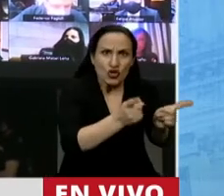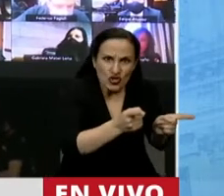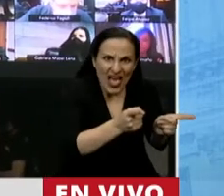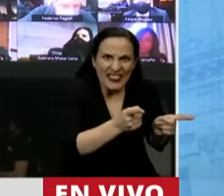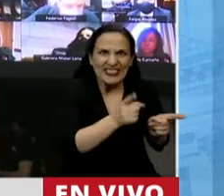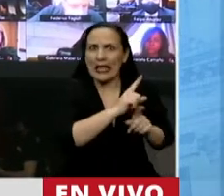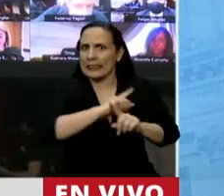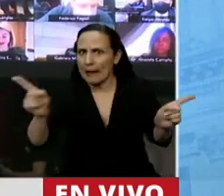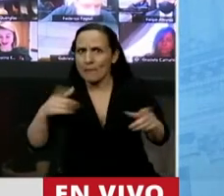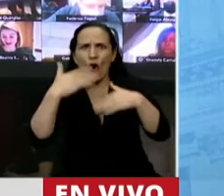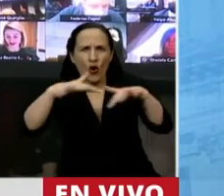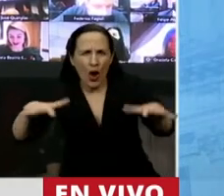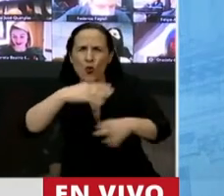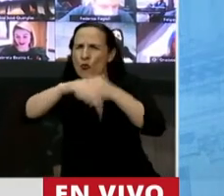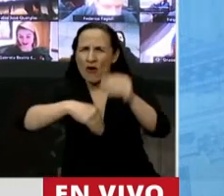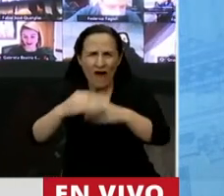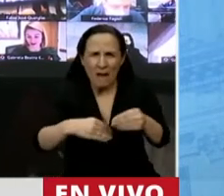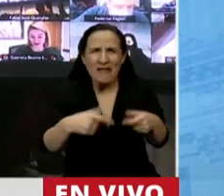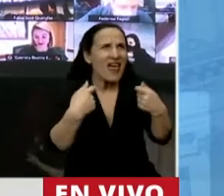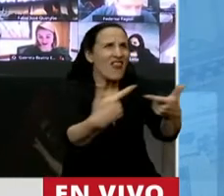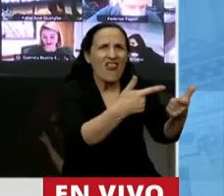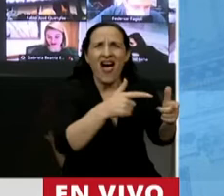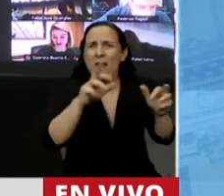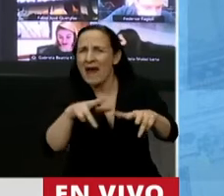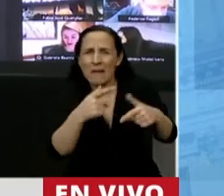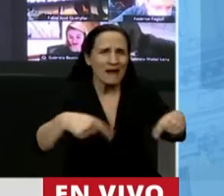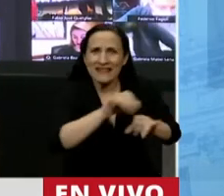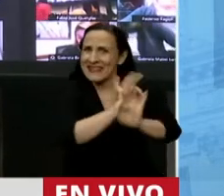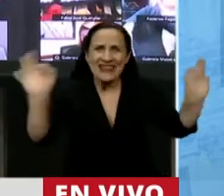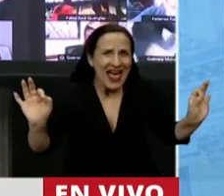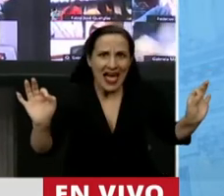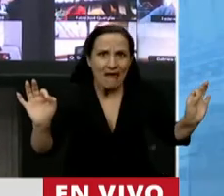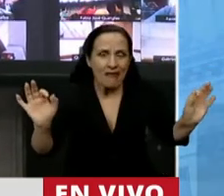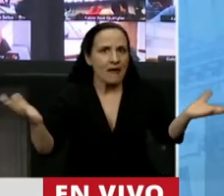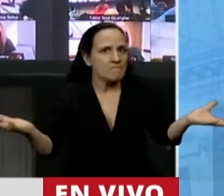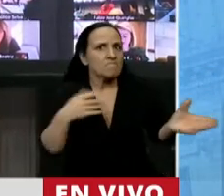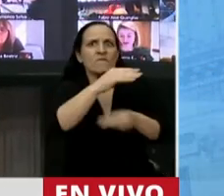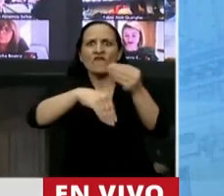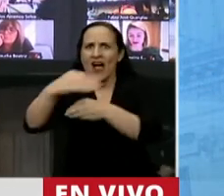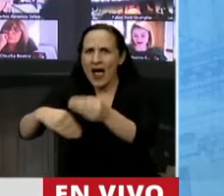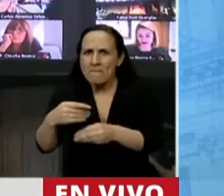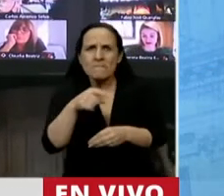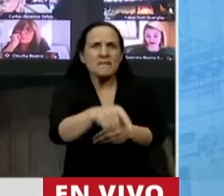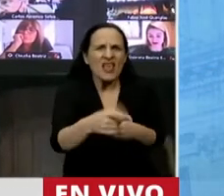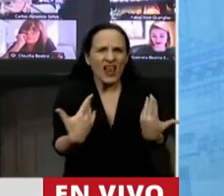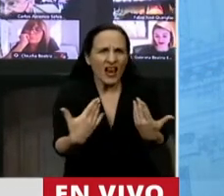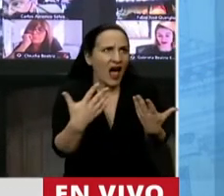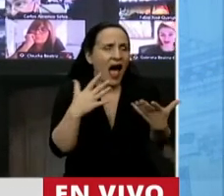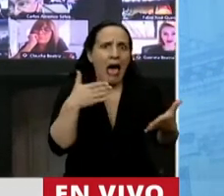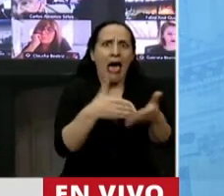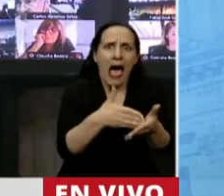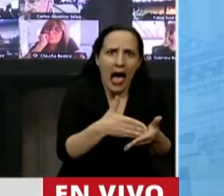tampoco de los alumnos, de las familias, que muchas de ellas no pudieron ni siquiera tener acceso,